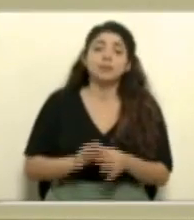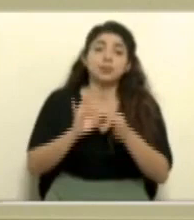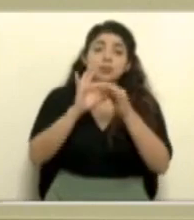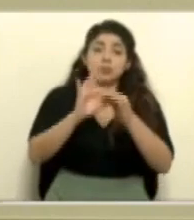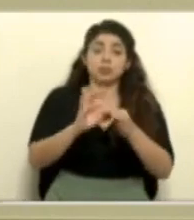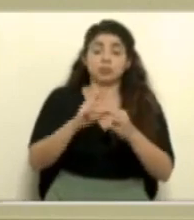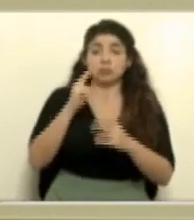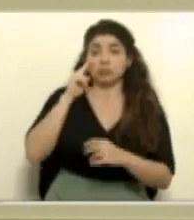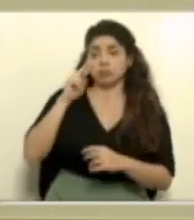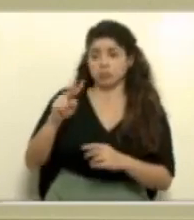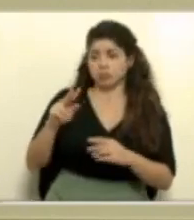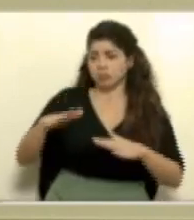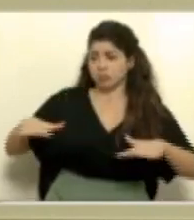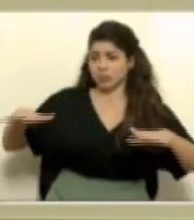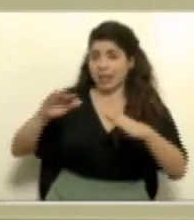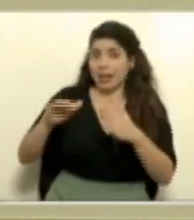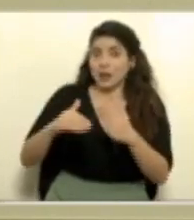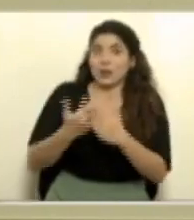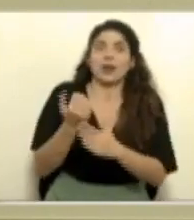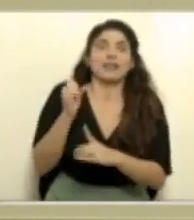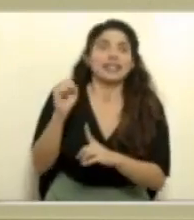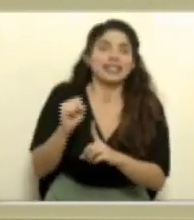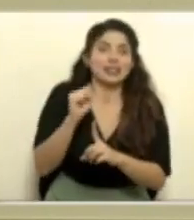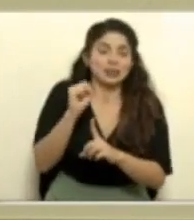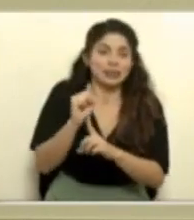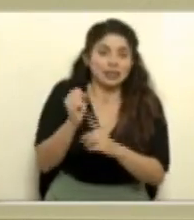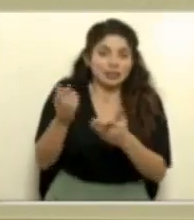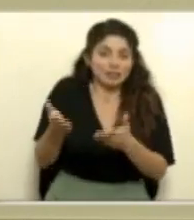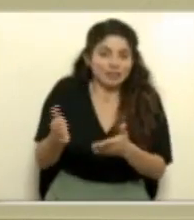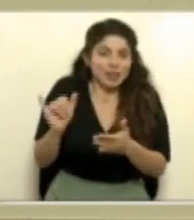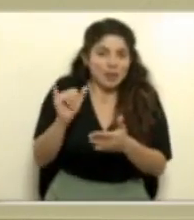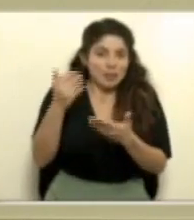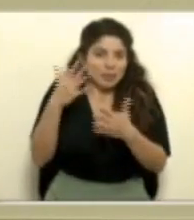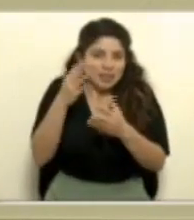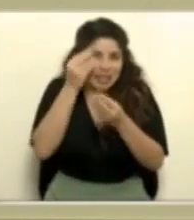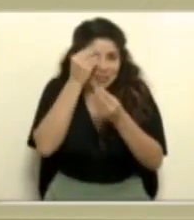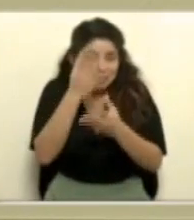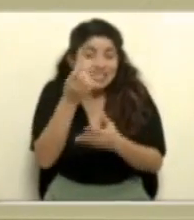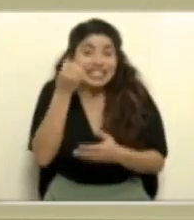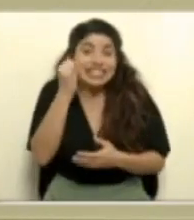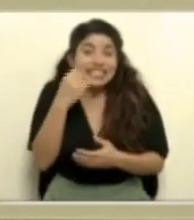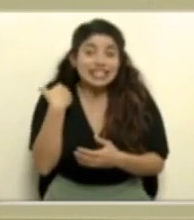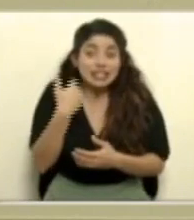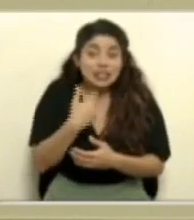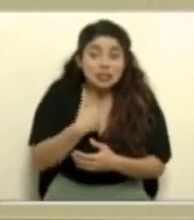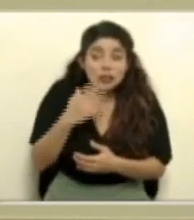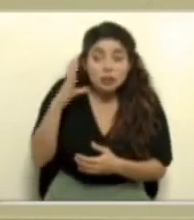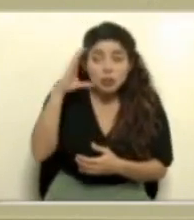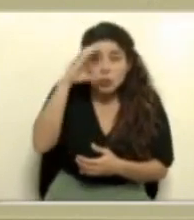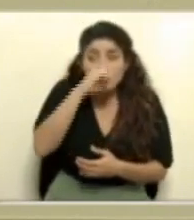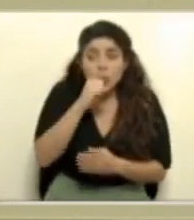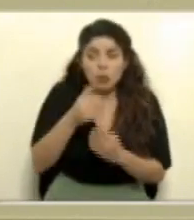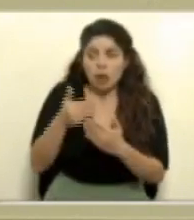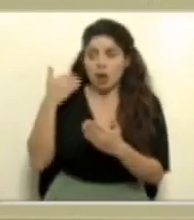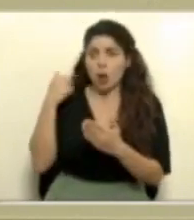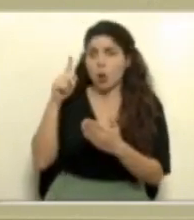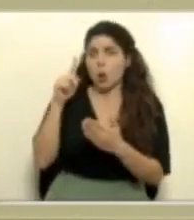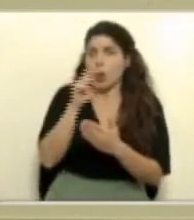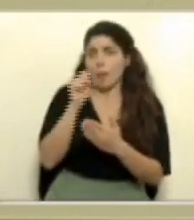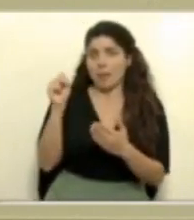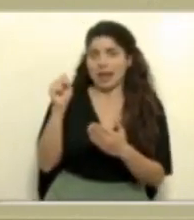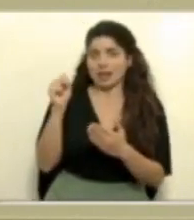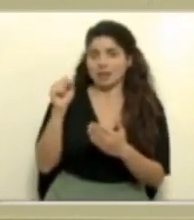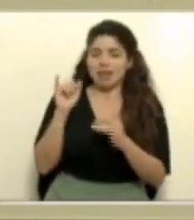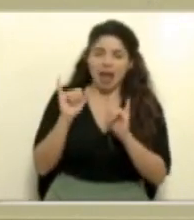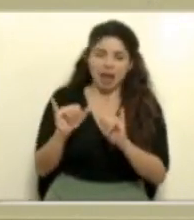respecto al panorama nuevo, en realidad, ya como lo he indicado, si lo estamos detectando con muestras de hace un mes, que es como